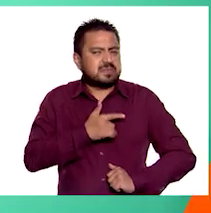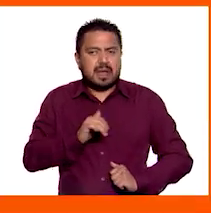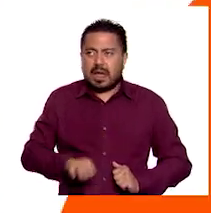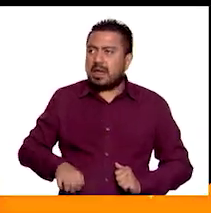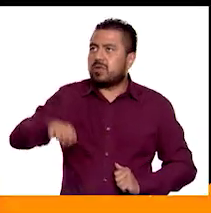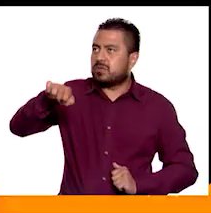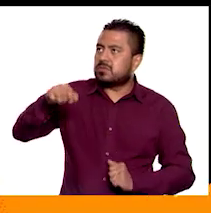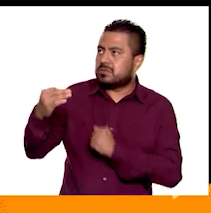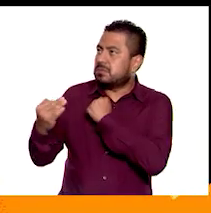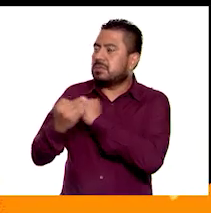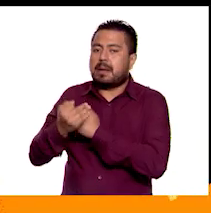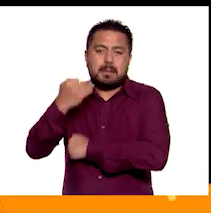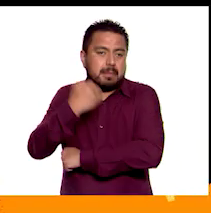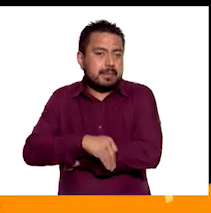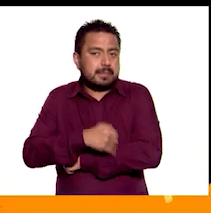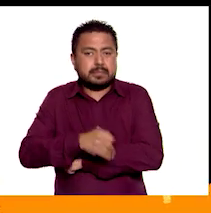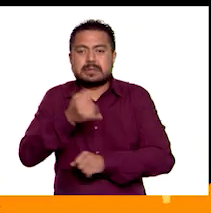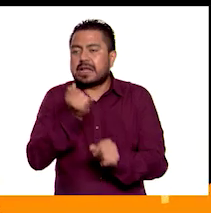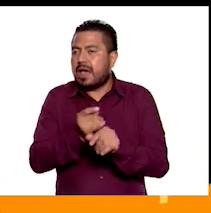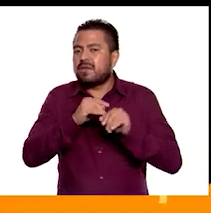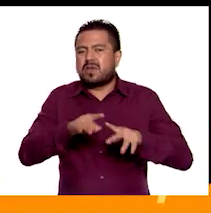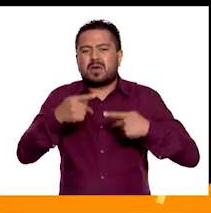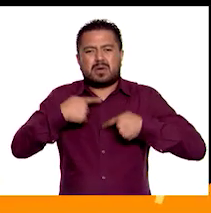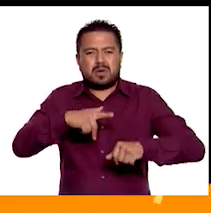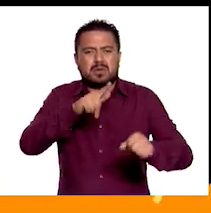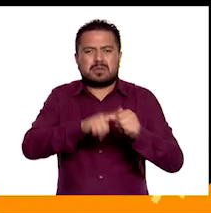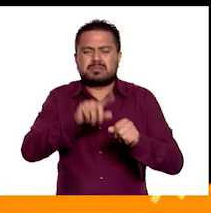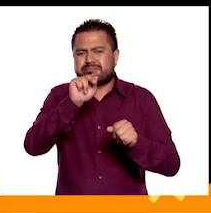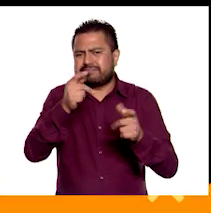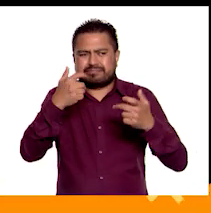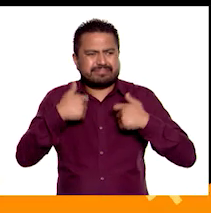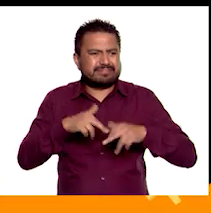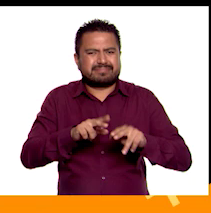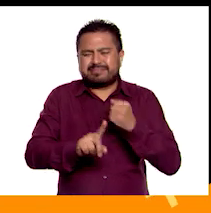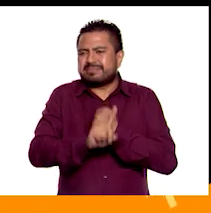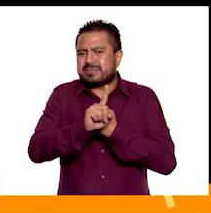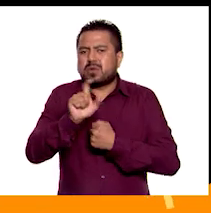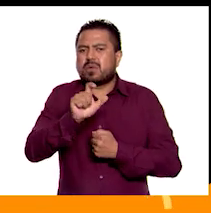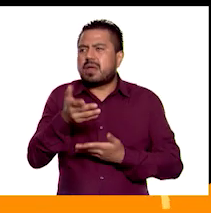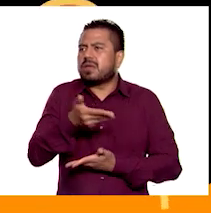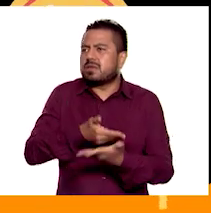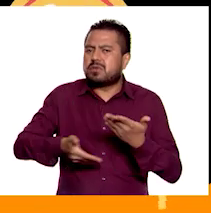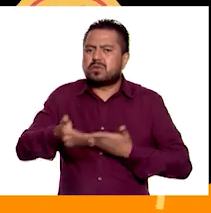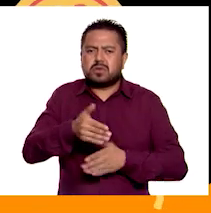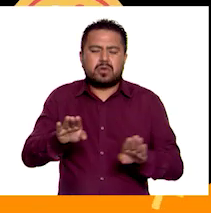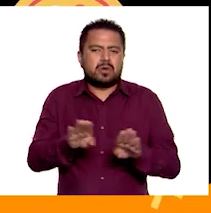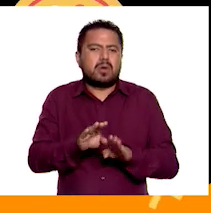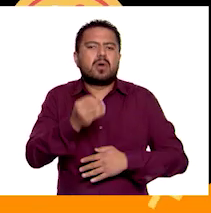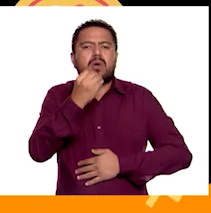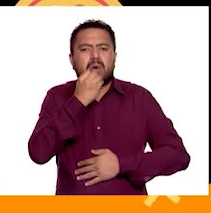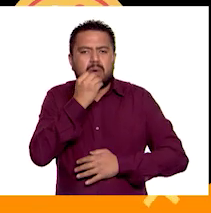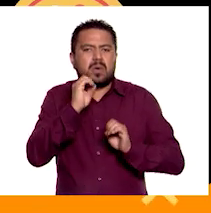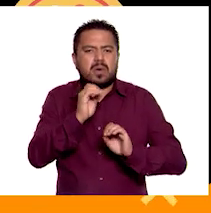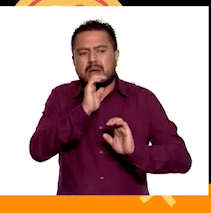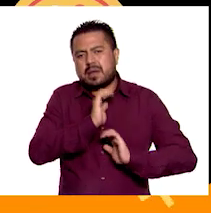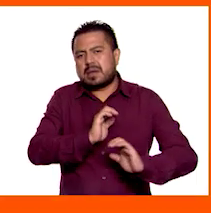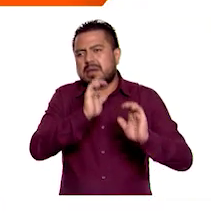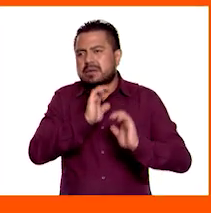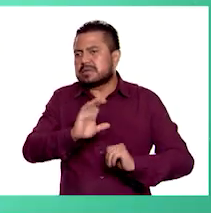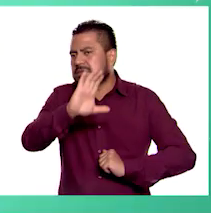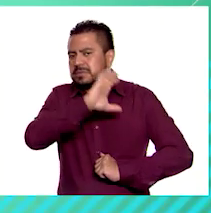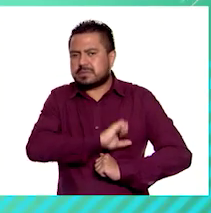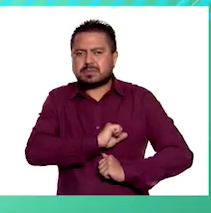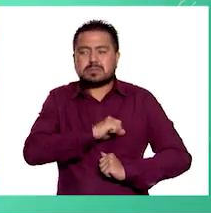un adulto, mientras que la información personal no representa un riesgo cuando la comparten, como su comida o canción favorita.